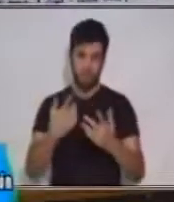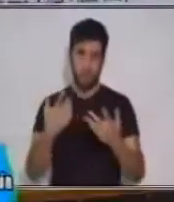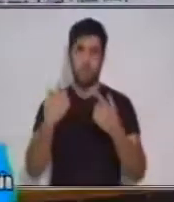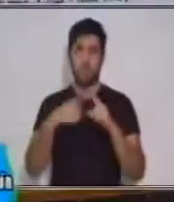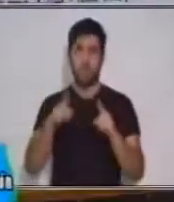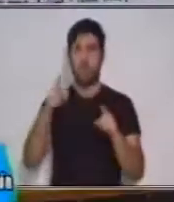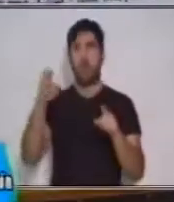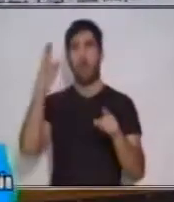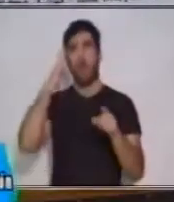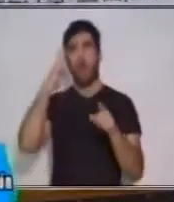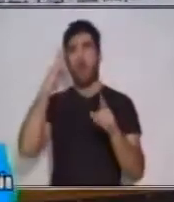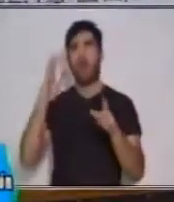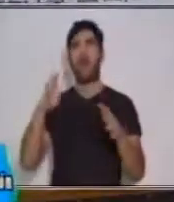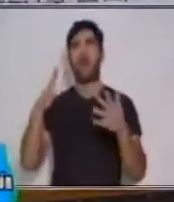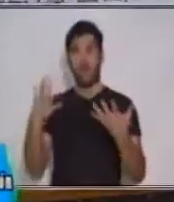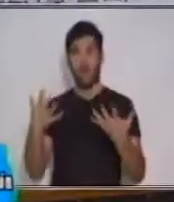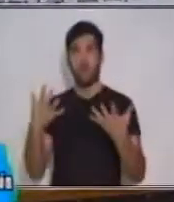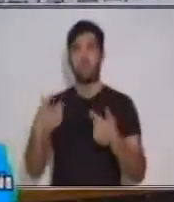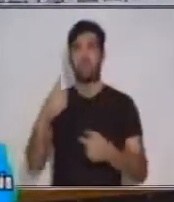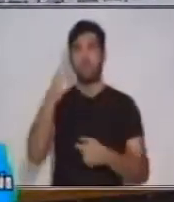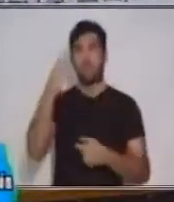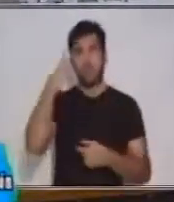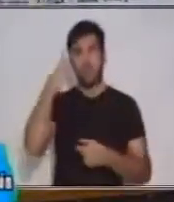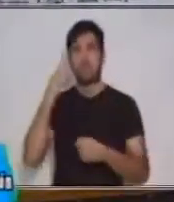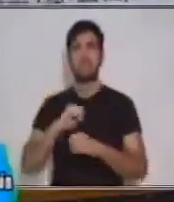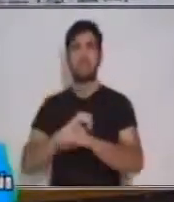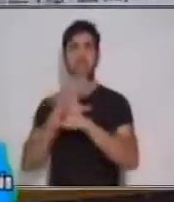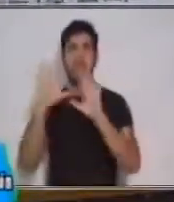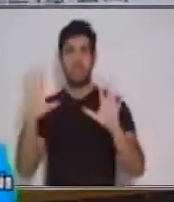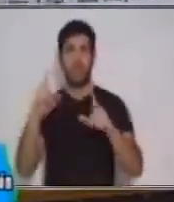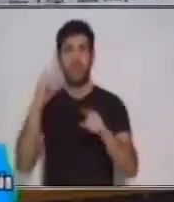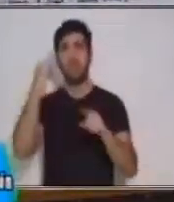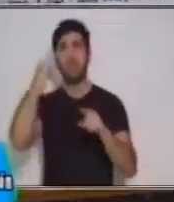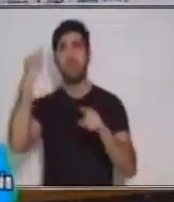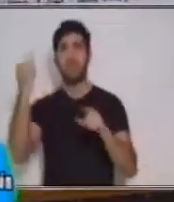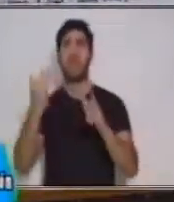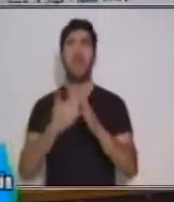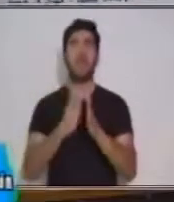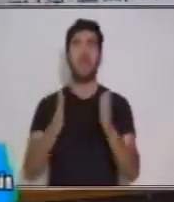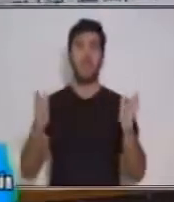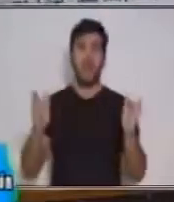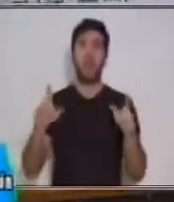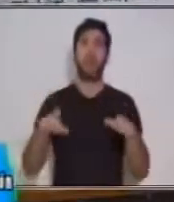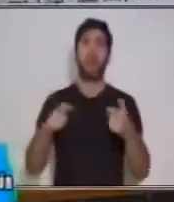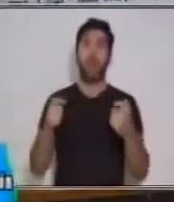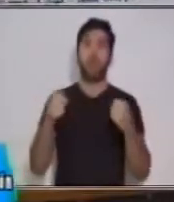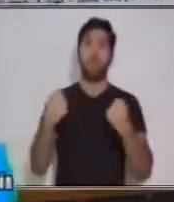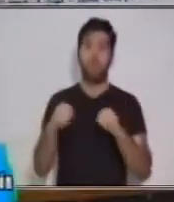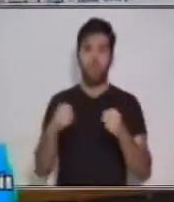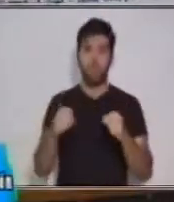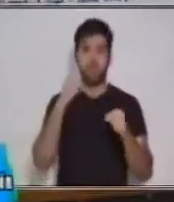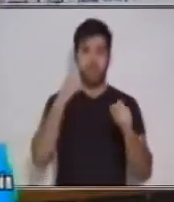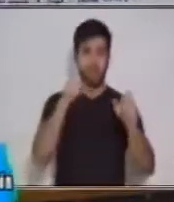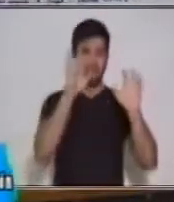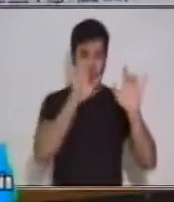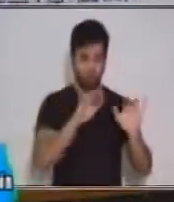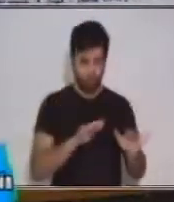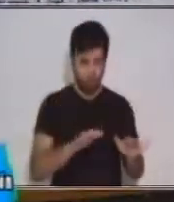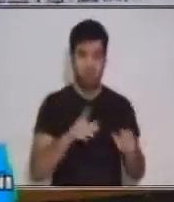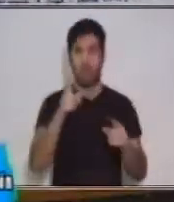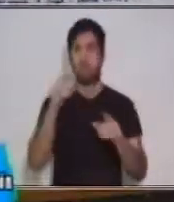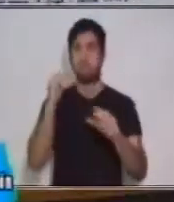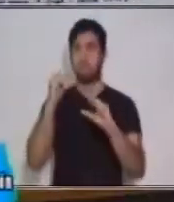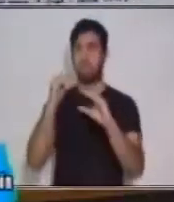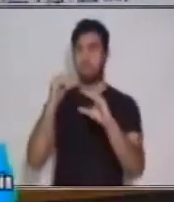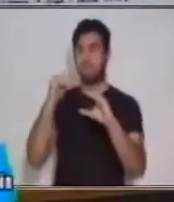entonces que debes tener clara la idea general para poder crear un texto. a quien va dirigido el mensaje,